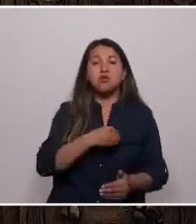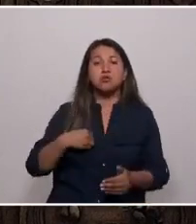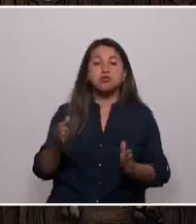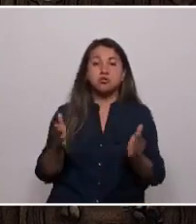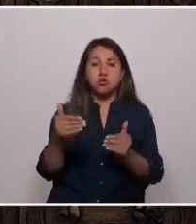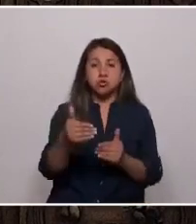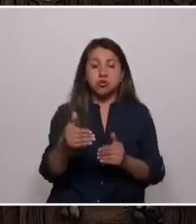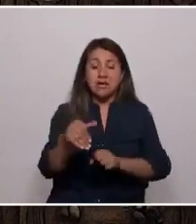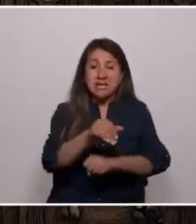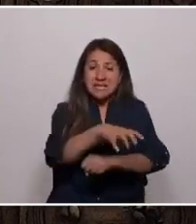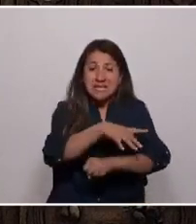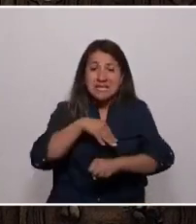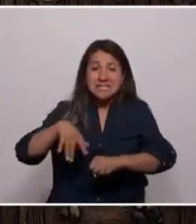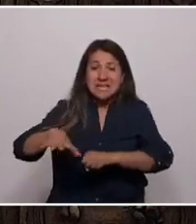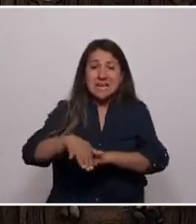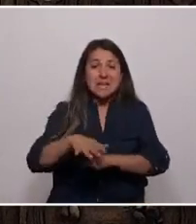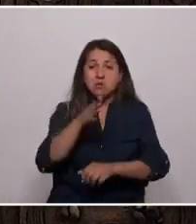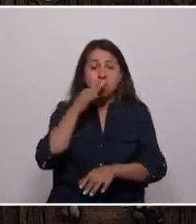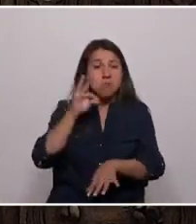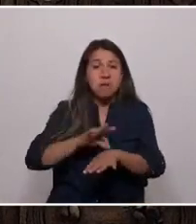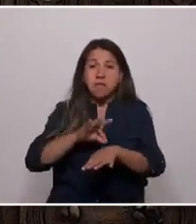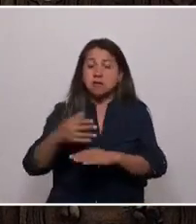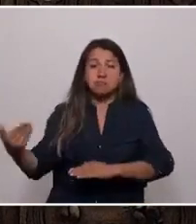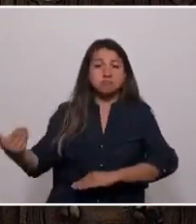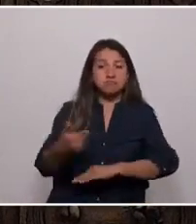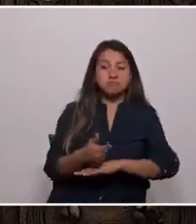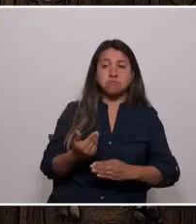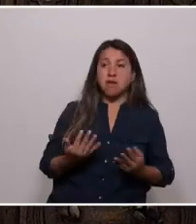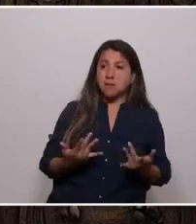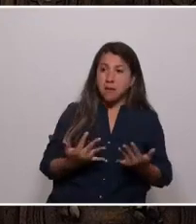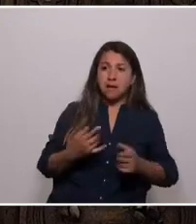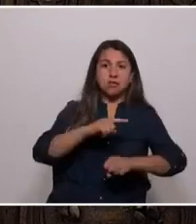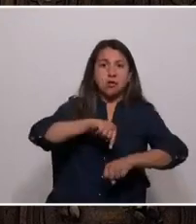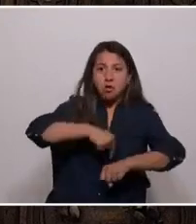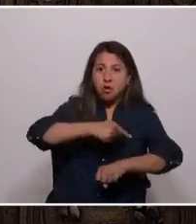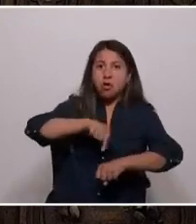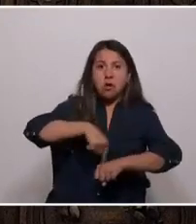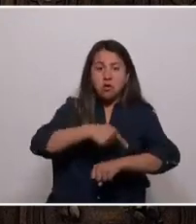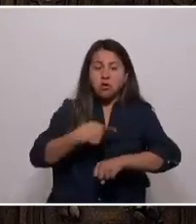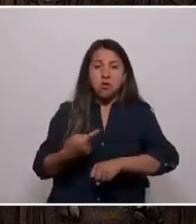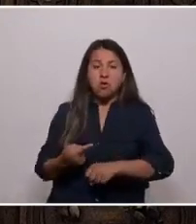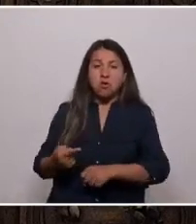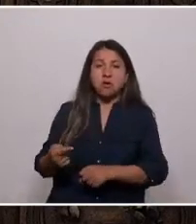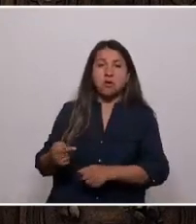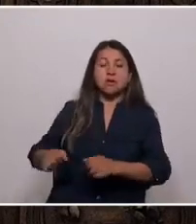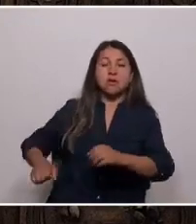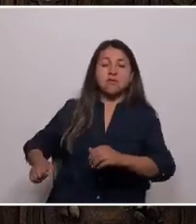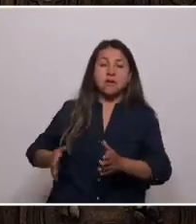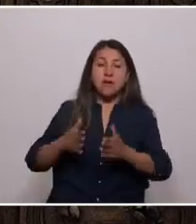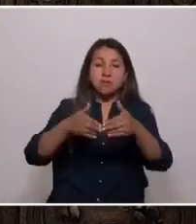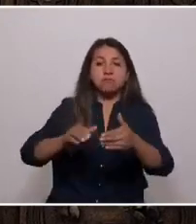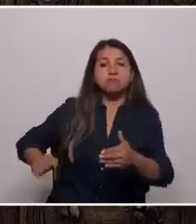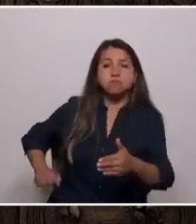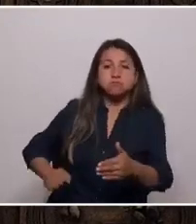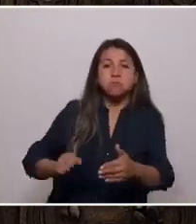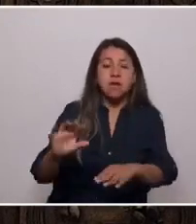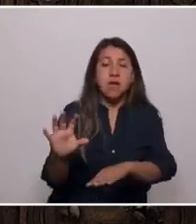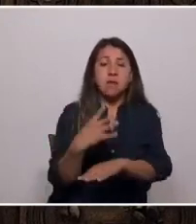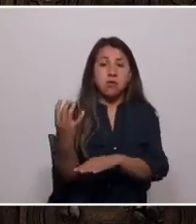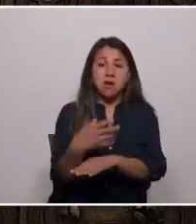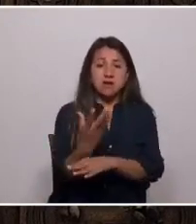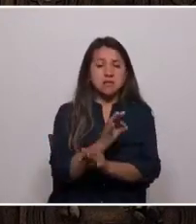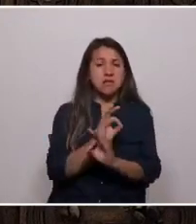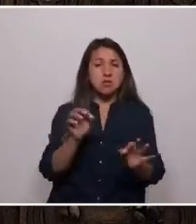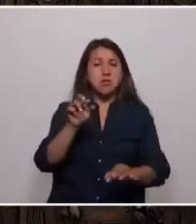isla Quehui sin un médico que lo atendiera y esperando por horas que llegara la lancha ambulancia a buscarlo. Ni ningún